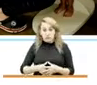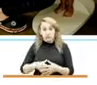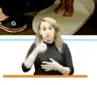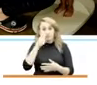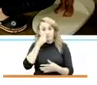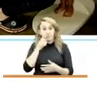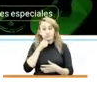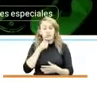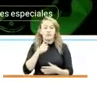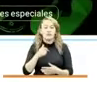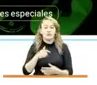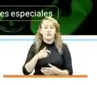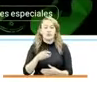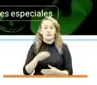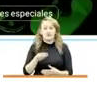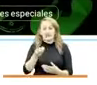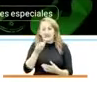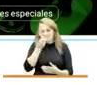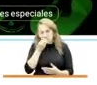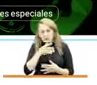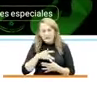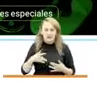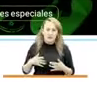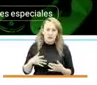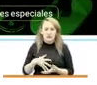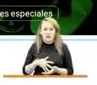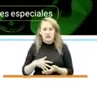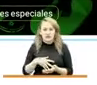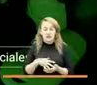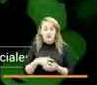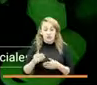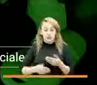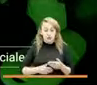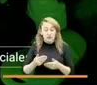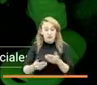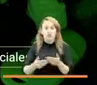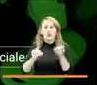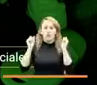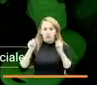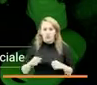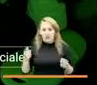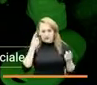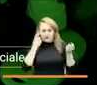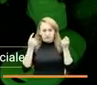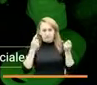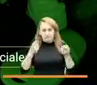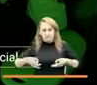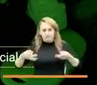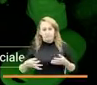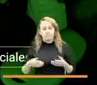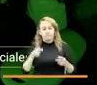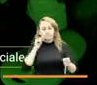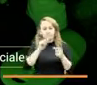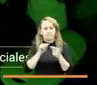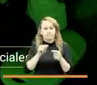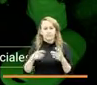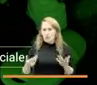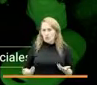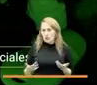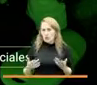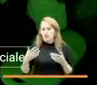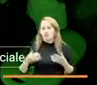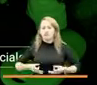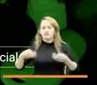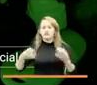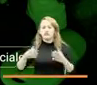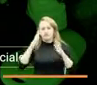condiciones de salud en el marco de su periodo gestacional tuvieran una estrategia concreta y específica para seguir garantizando